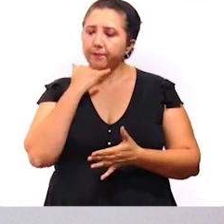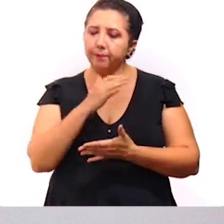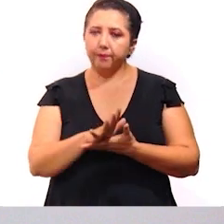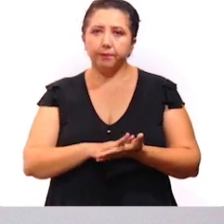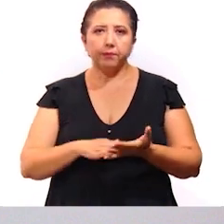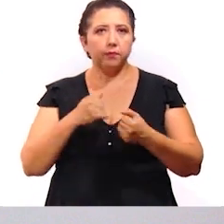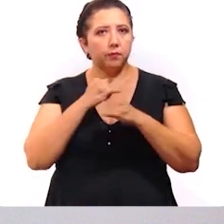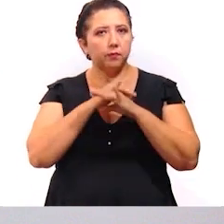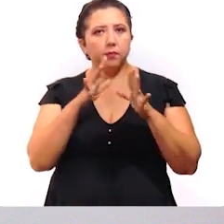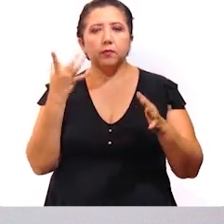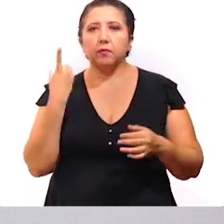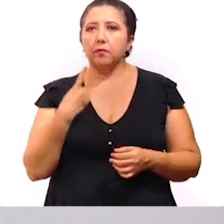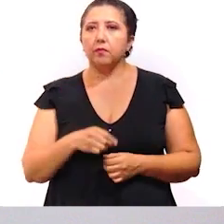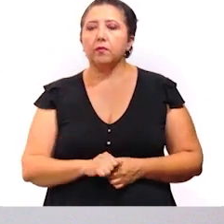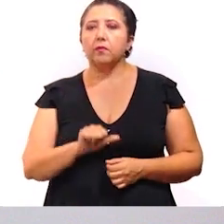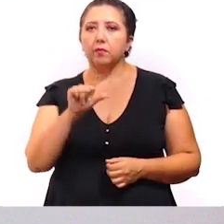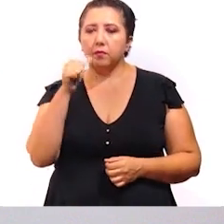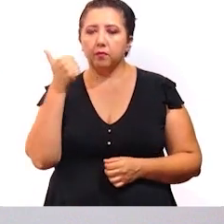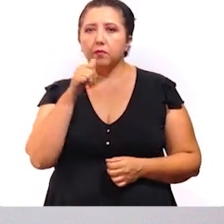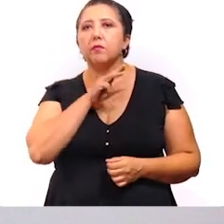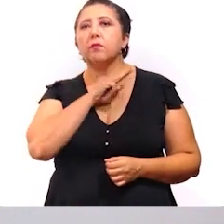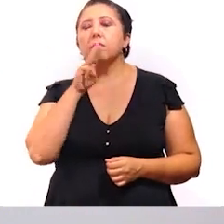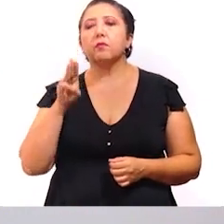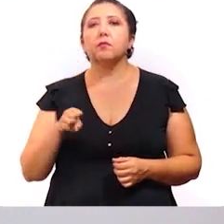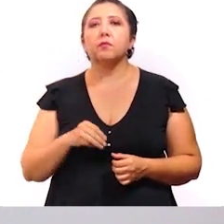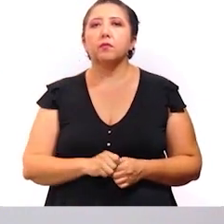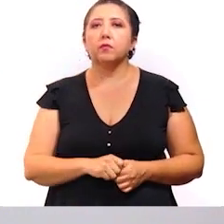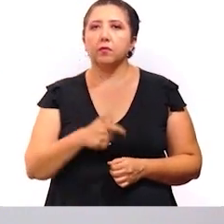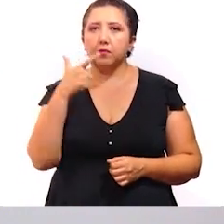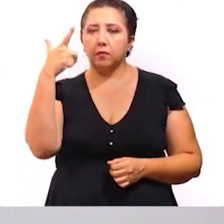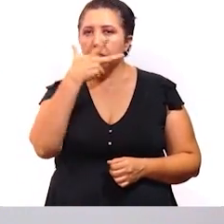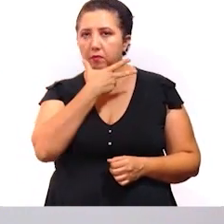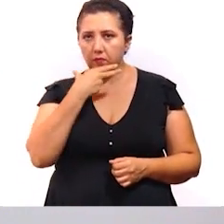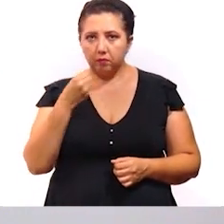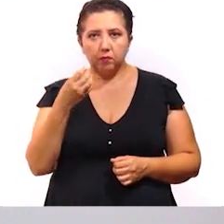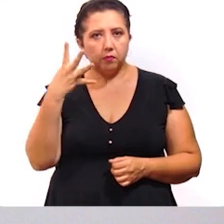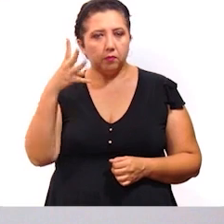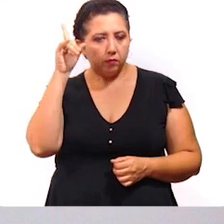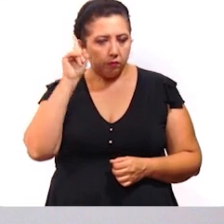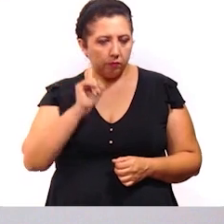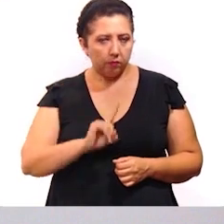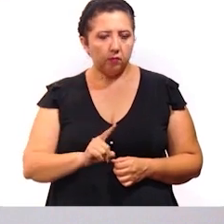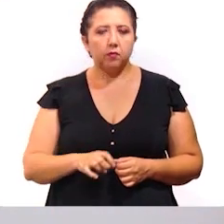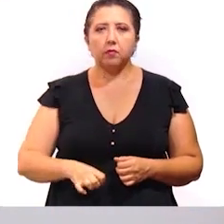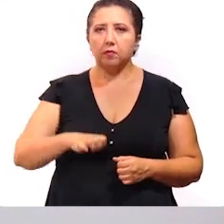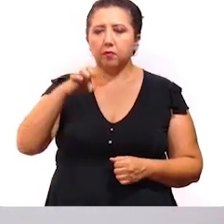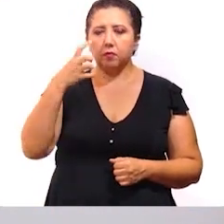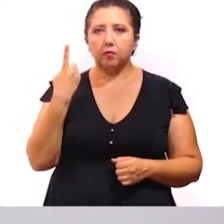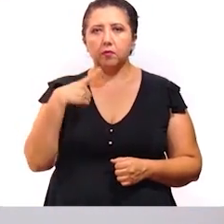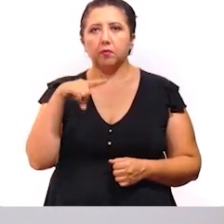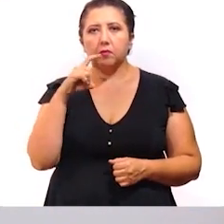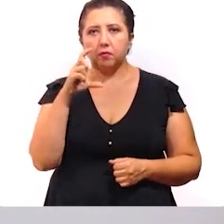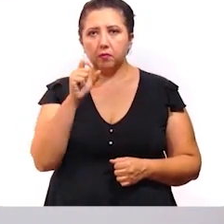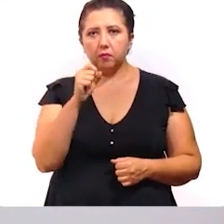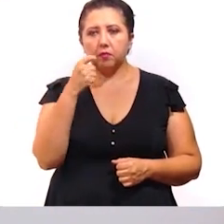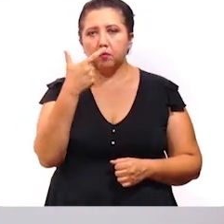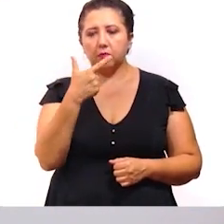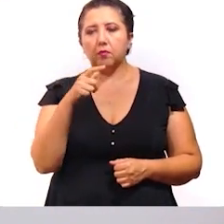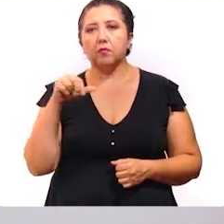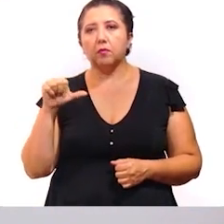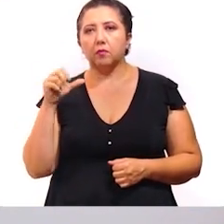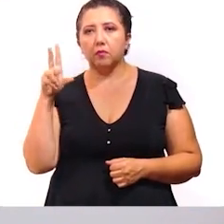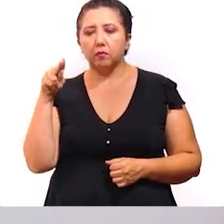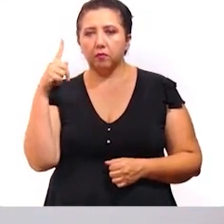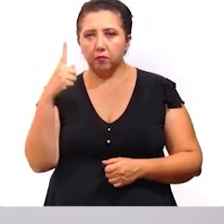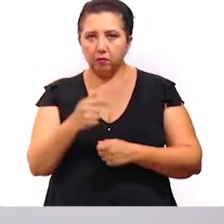Lamentablemente en este parte médico informamos de 11 fallecimientos. Son 7 hombres y 4 mujeres, de un rango de edad de 27 a